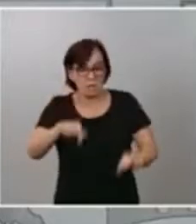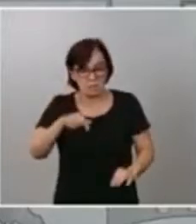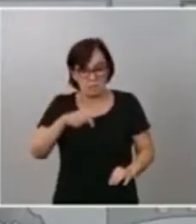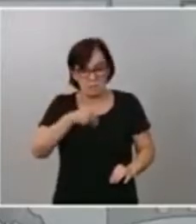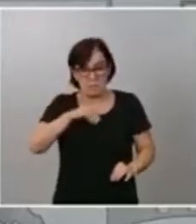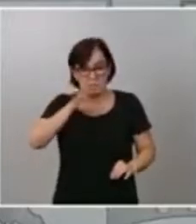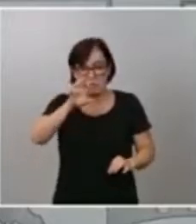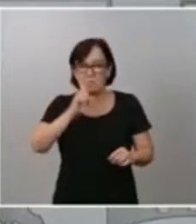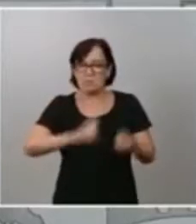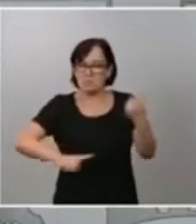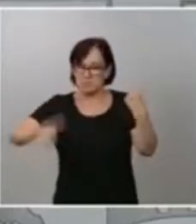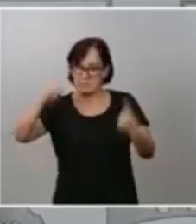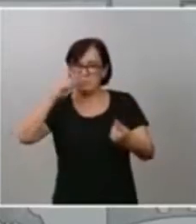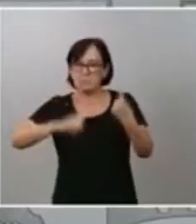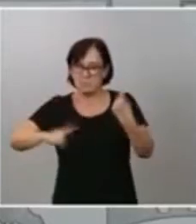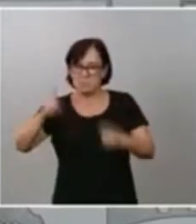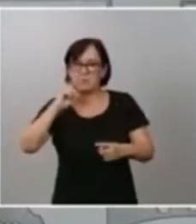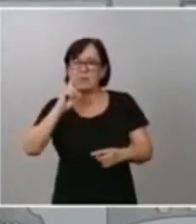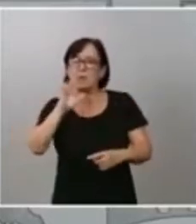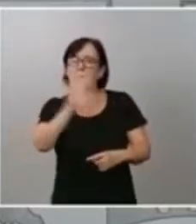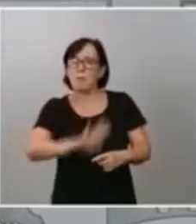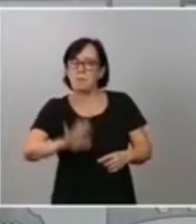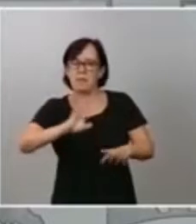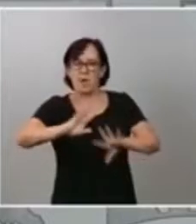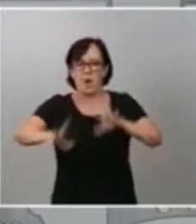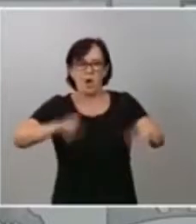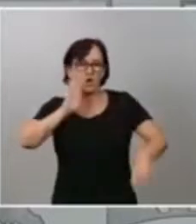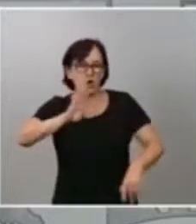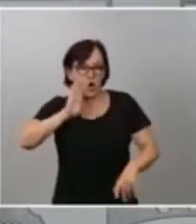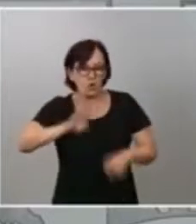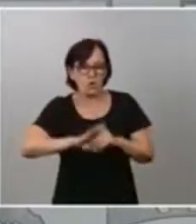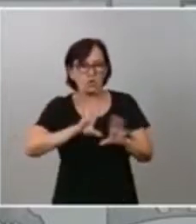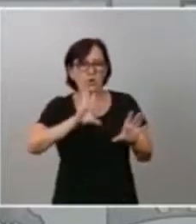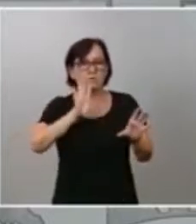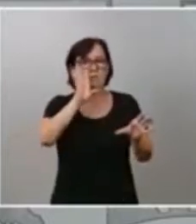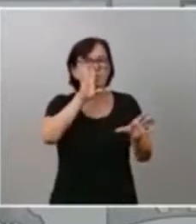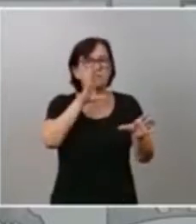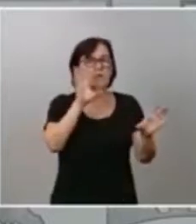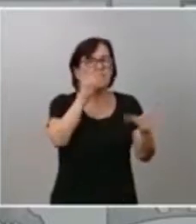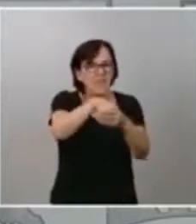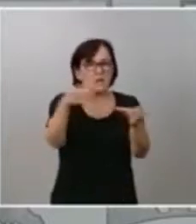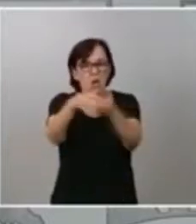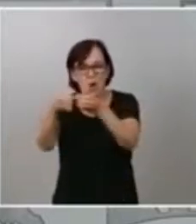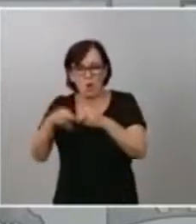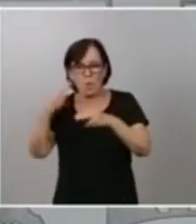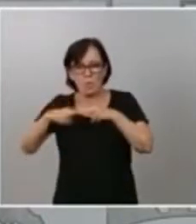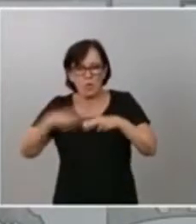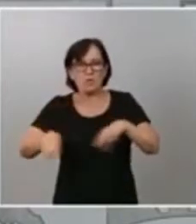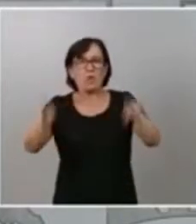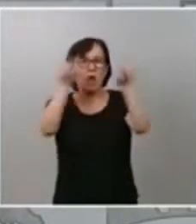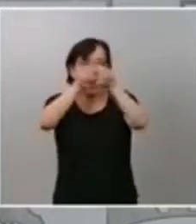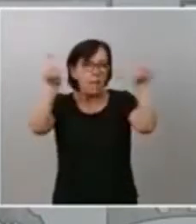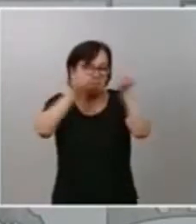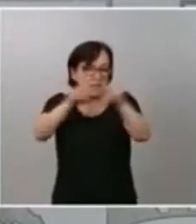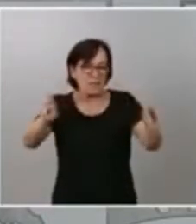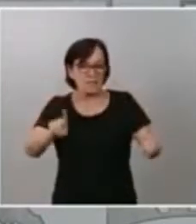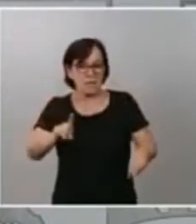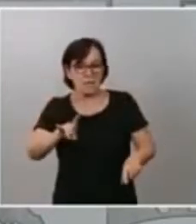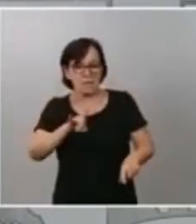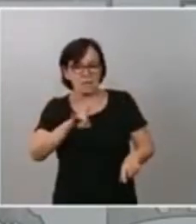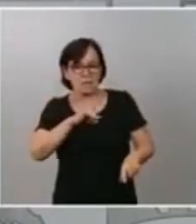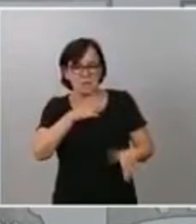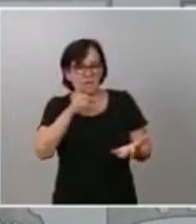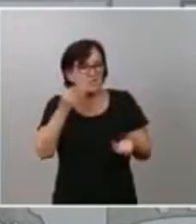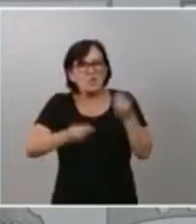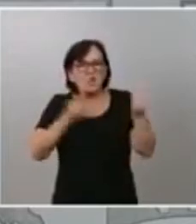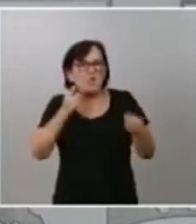supuestamente de corrupción vinculados a partidos políticos, a agentes sociales y no se ha cuestionado ni el sistema de partidos